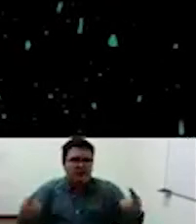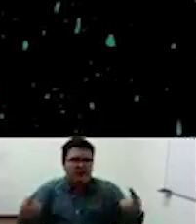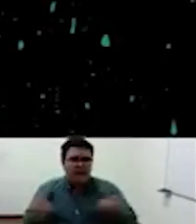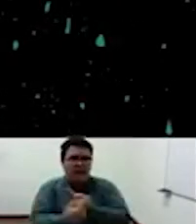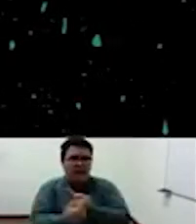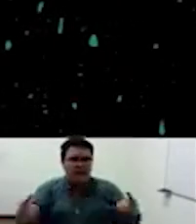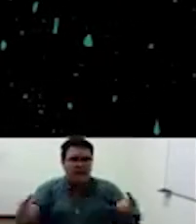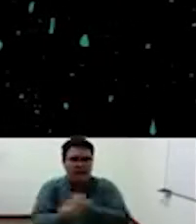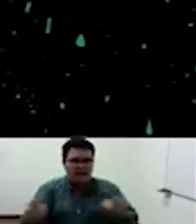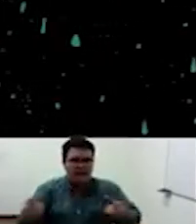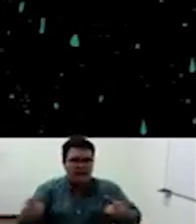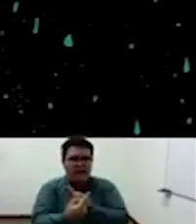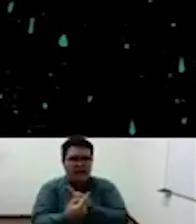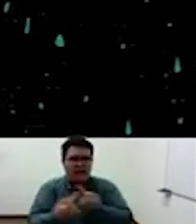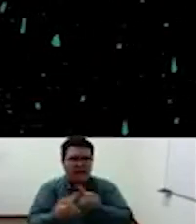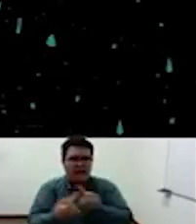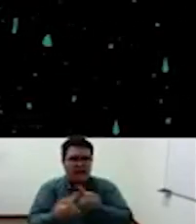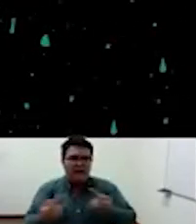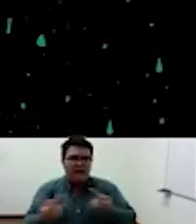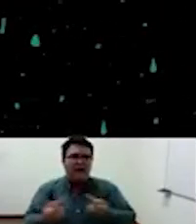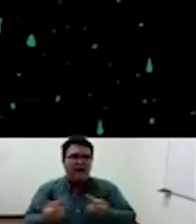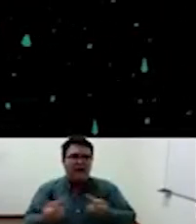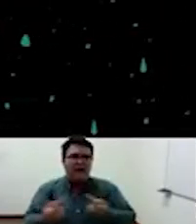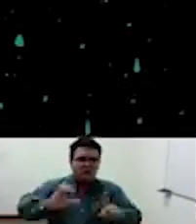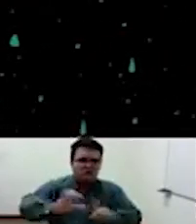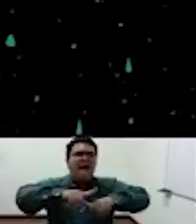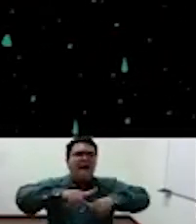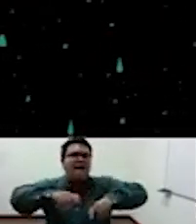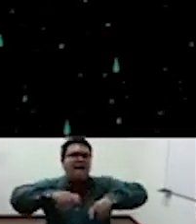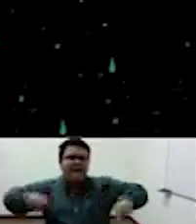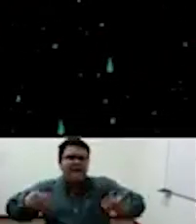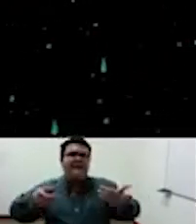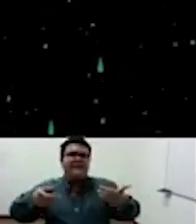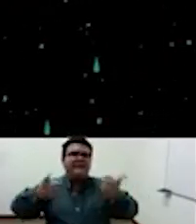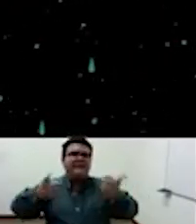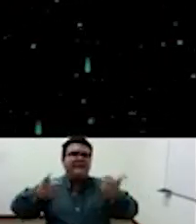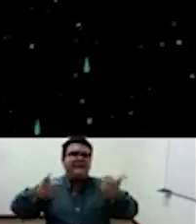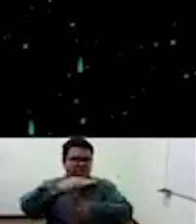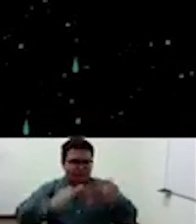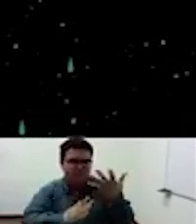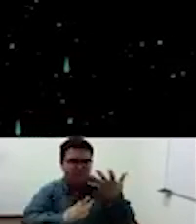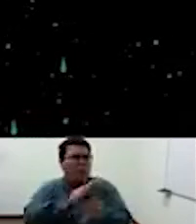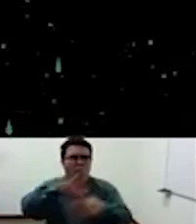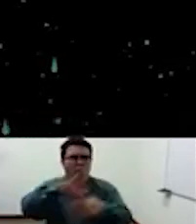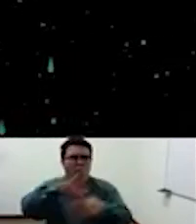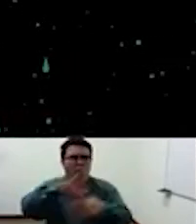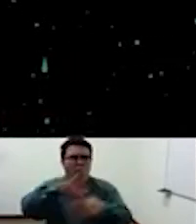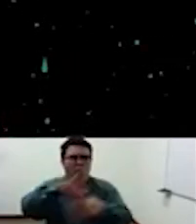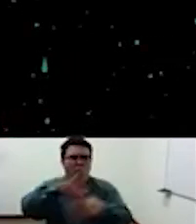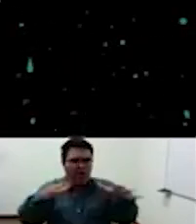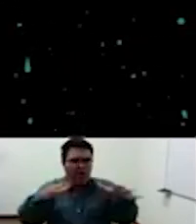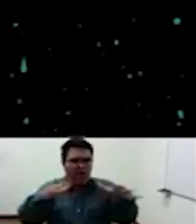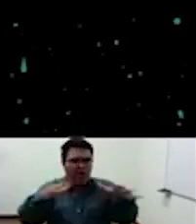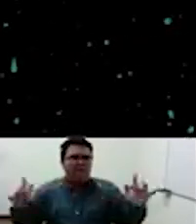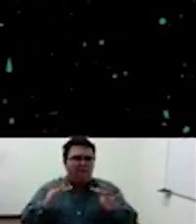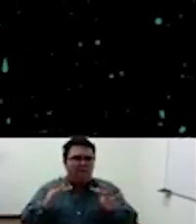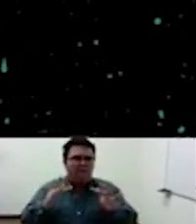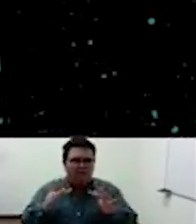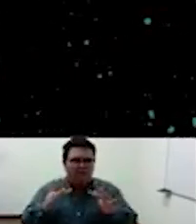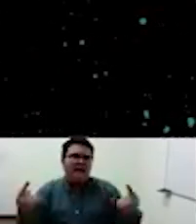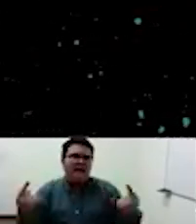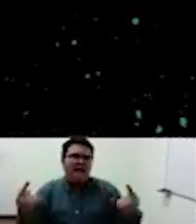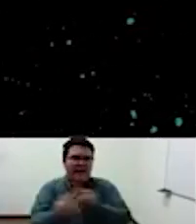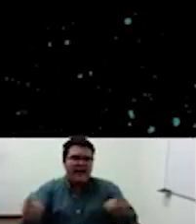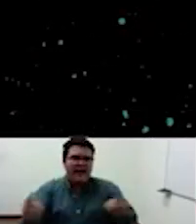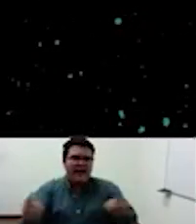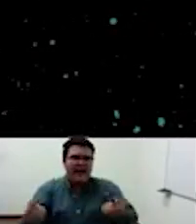es decir entre las culturas y que debe ser de manera horizontal que no se puede conocer